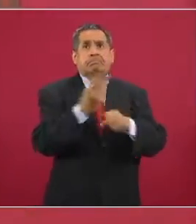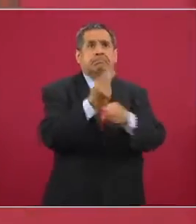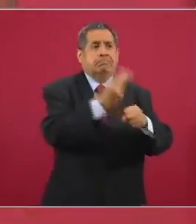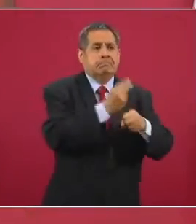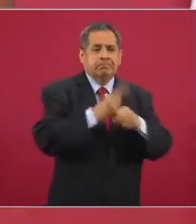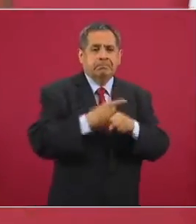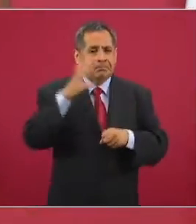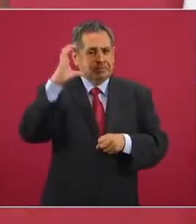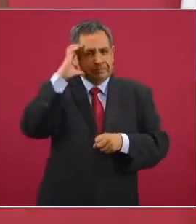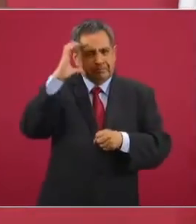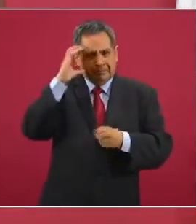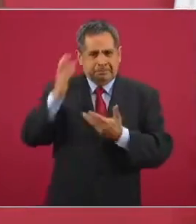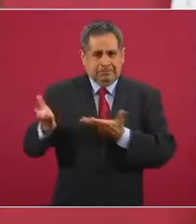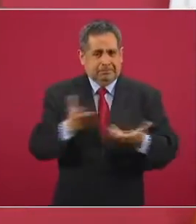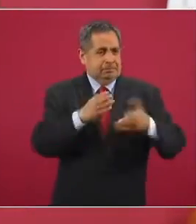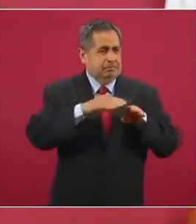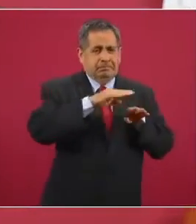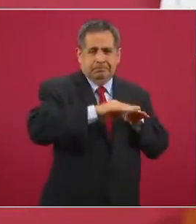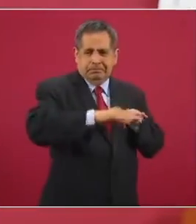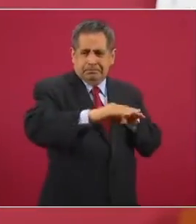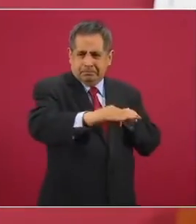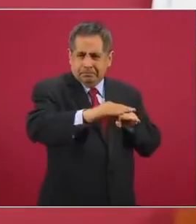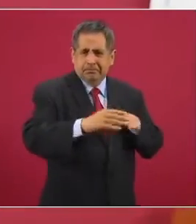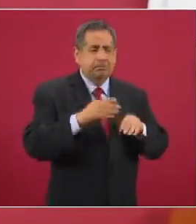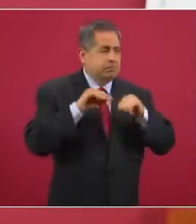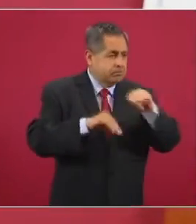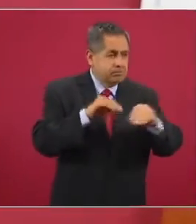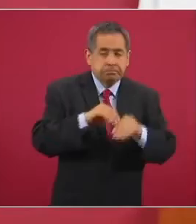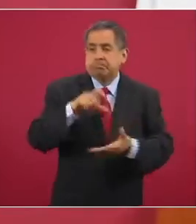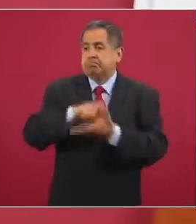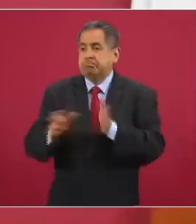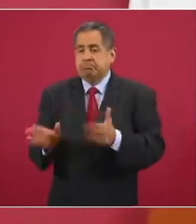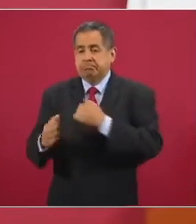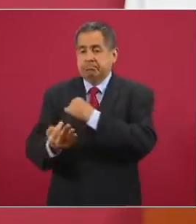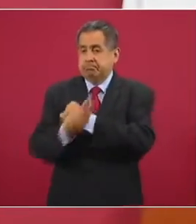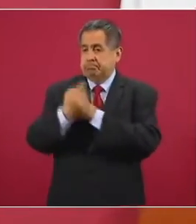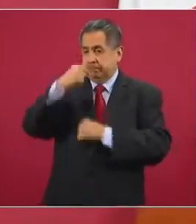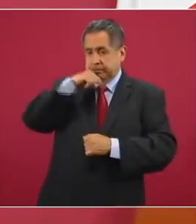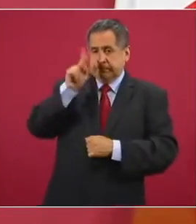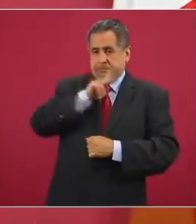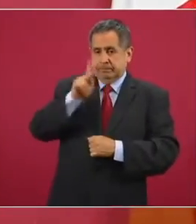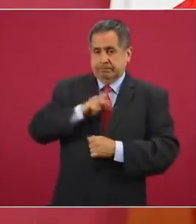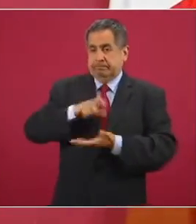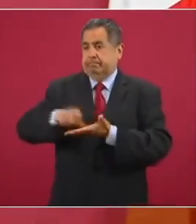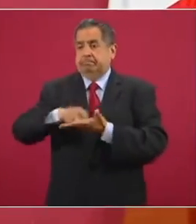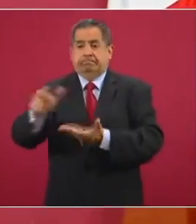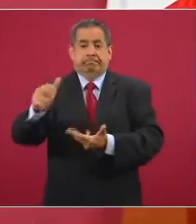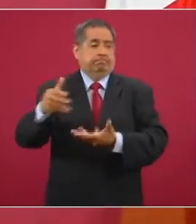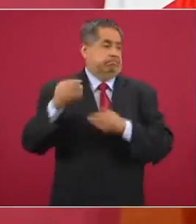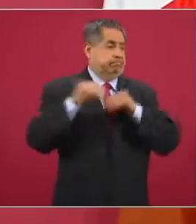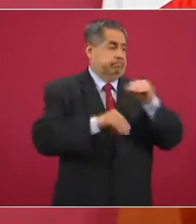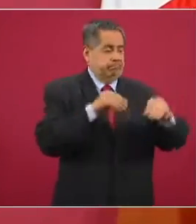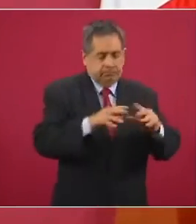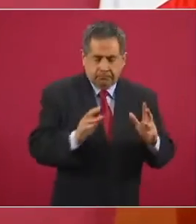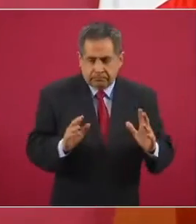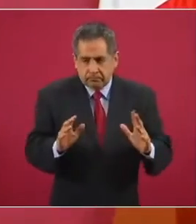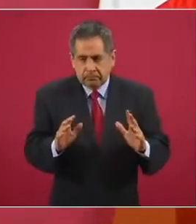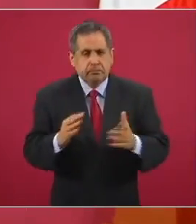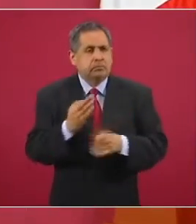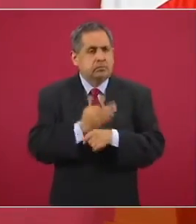que adquirir equipos, ventiladores, ahora que está bajando